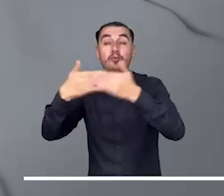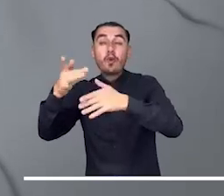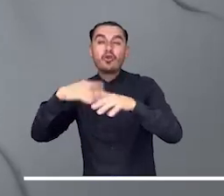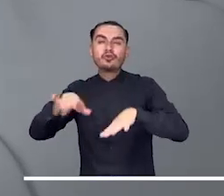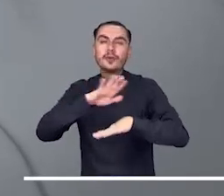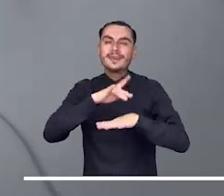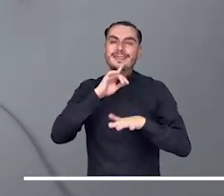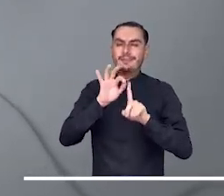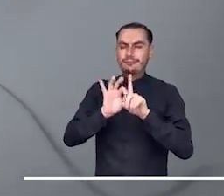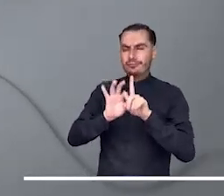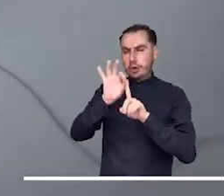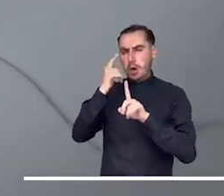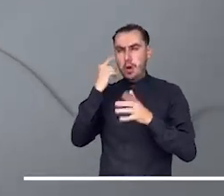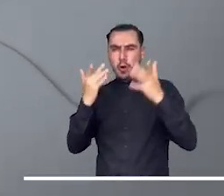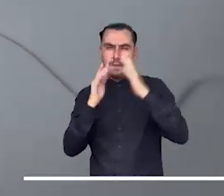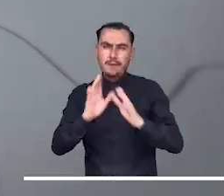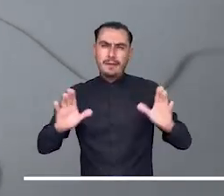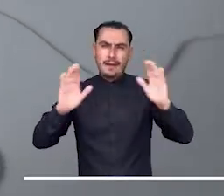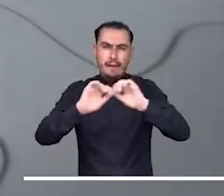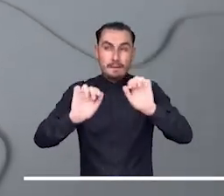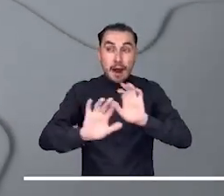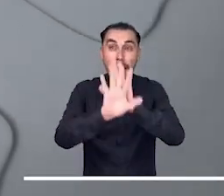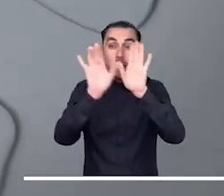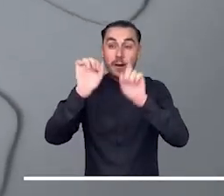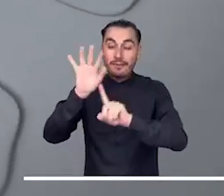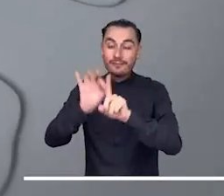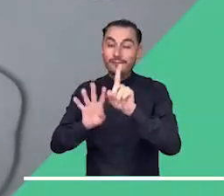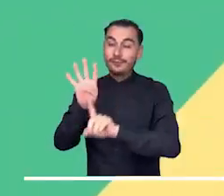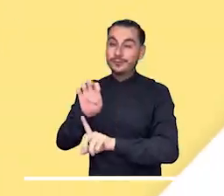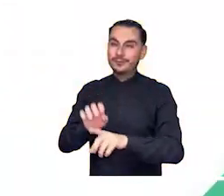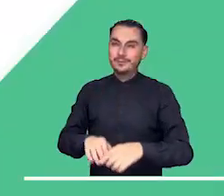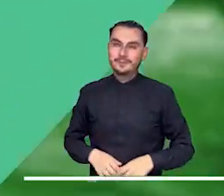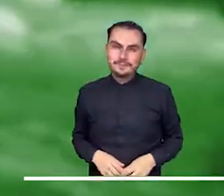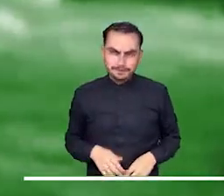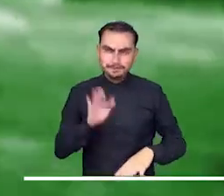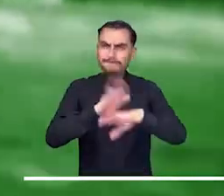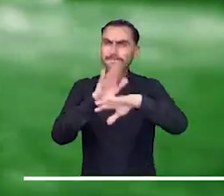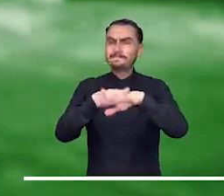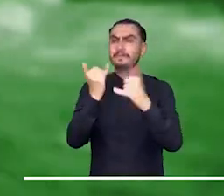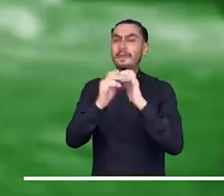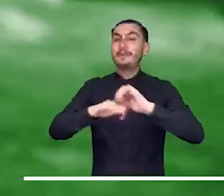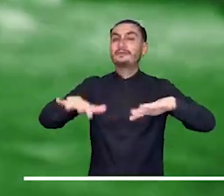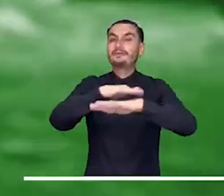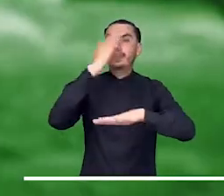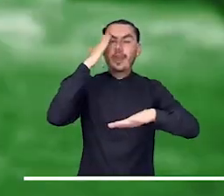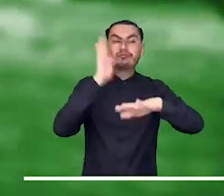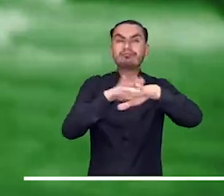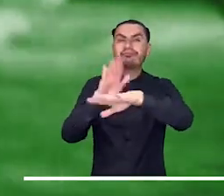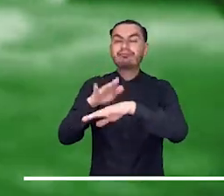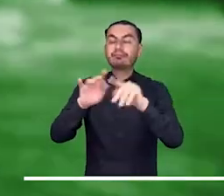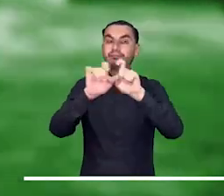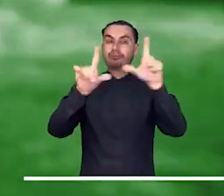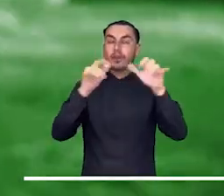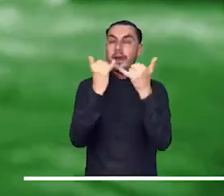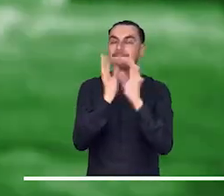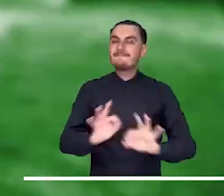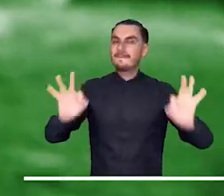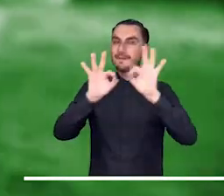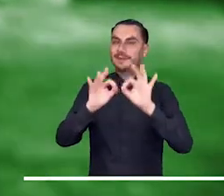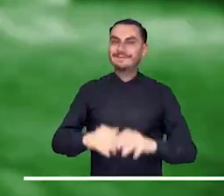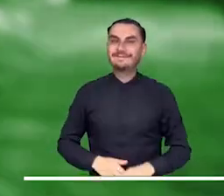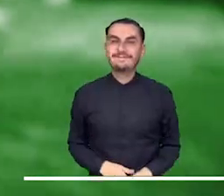temperatura de la madrugada que podría bajar hasta los 9 grados. No se quede sin conocer el resumen de las alertas más